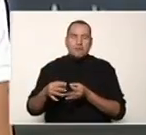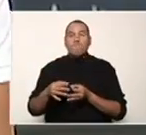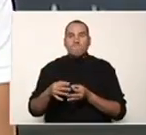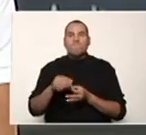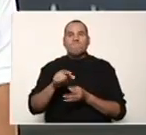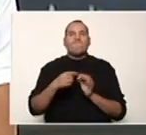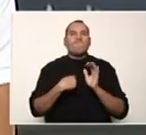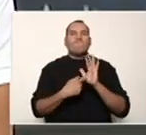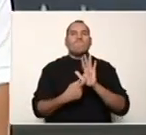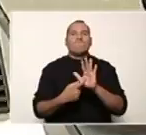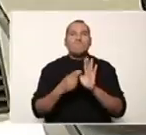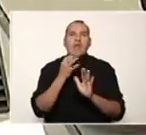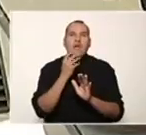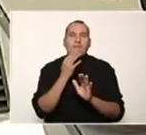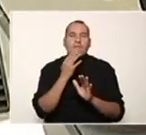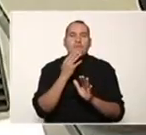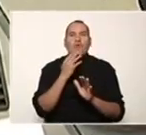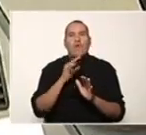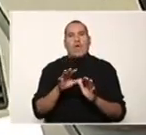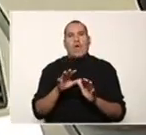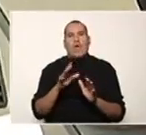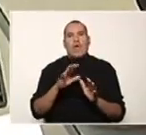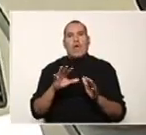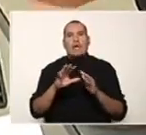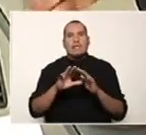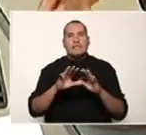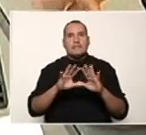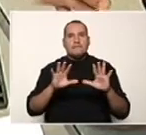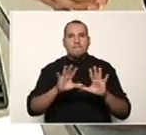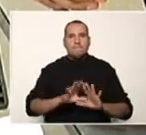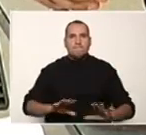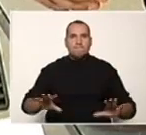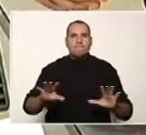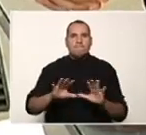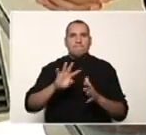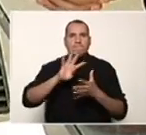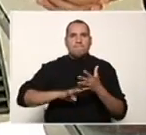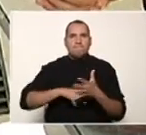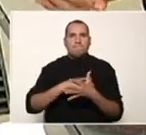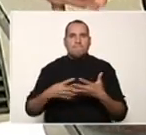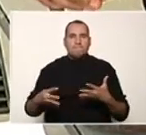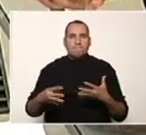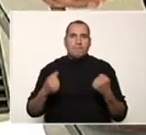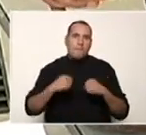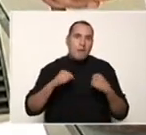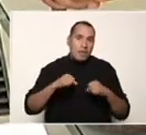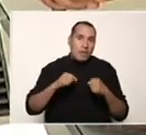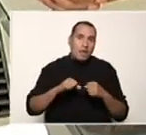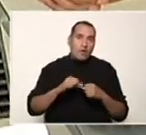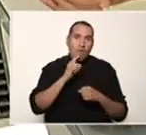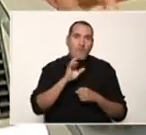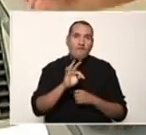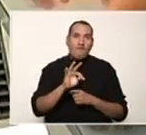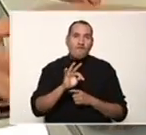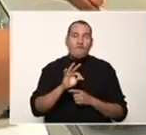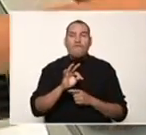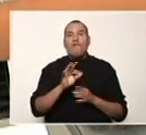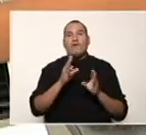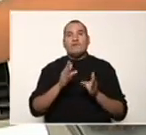observar un ejemplo, del lado izquierdo tenemos una operación matemática relacionada con factorización,